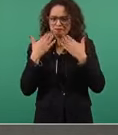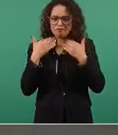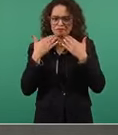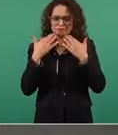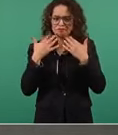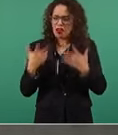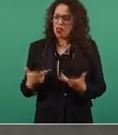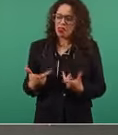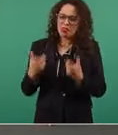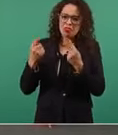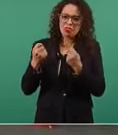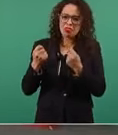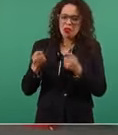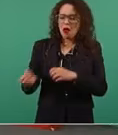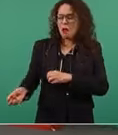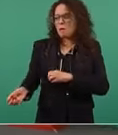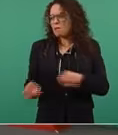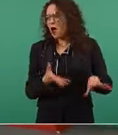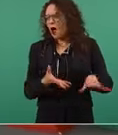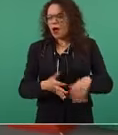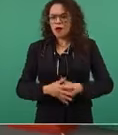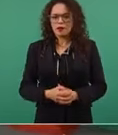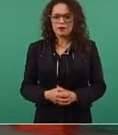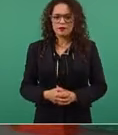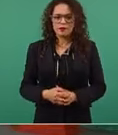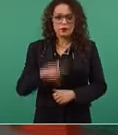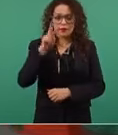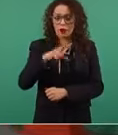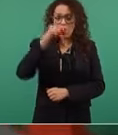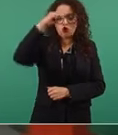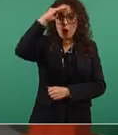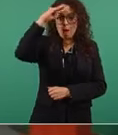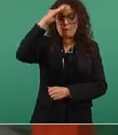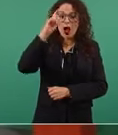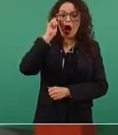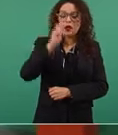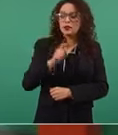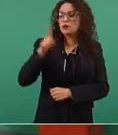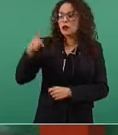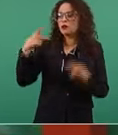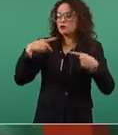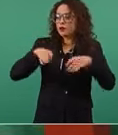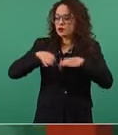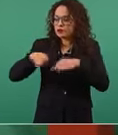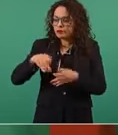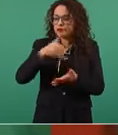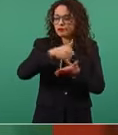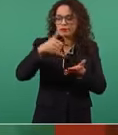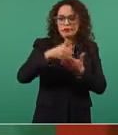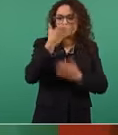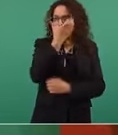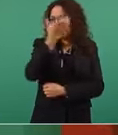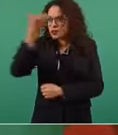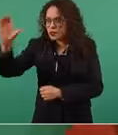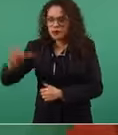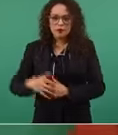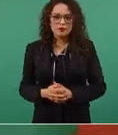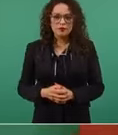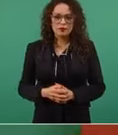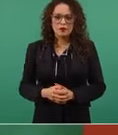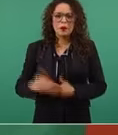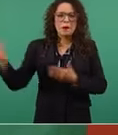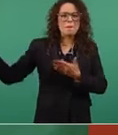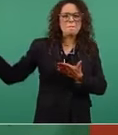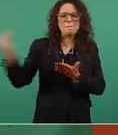No tienen en la cabeza a los campesinos, ni a los pescadores, ni mucho menos a los